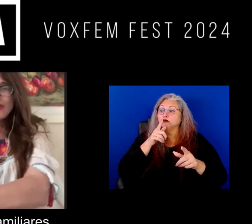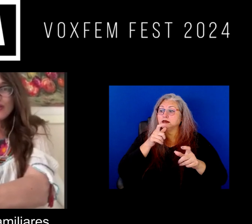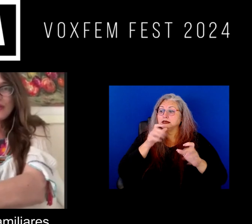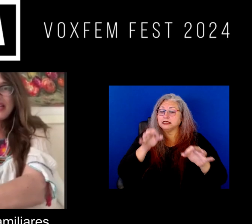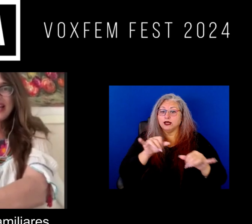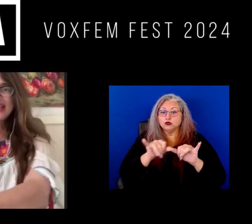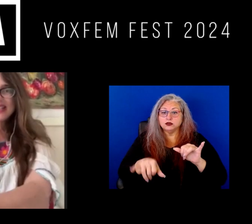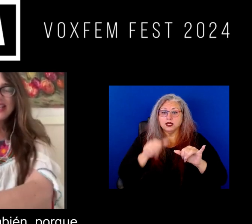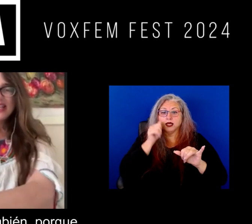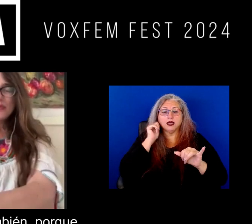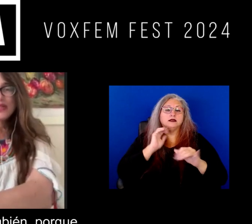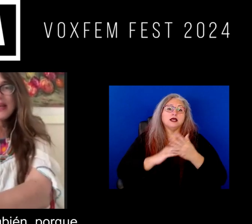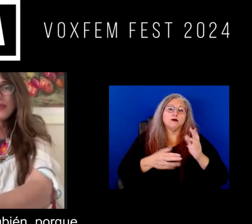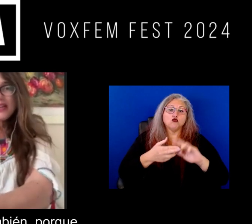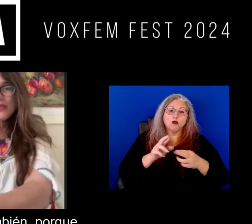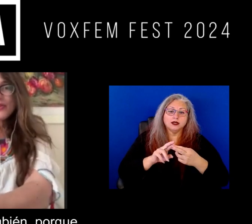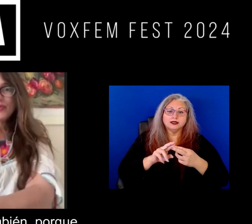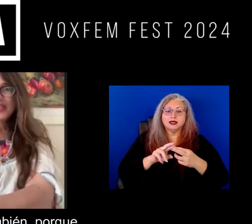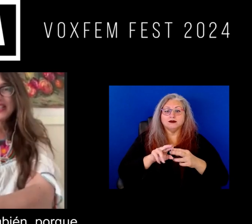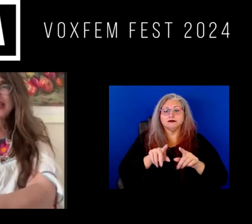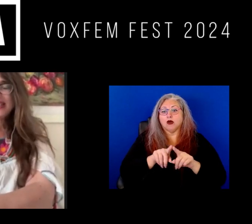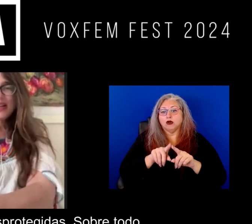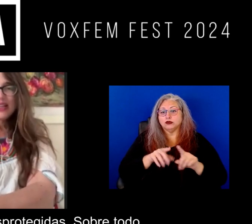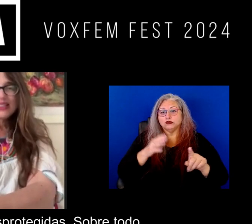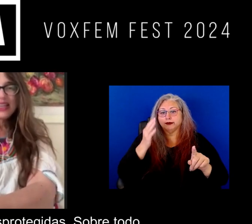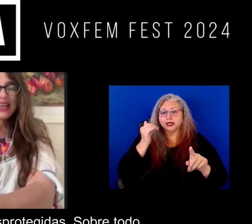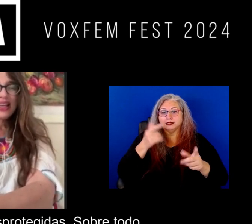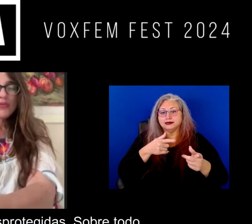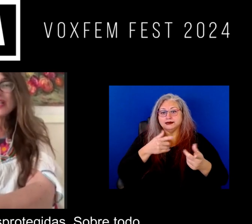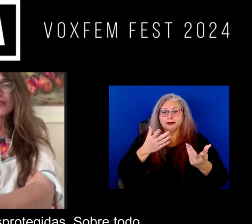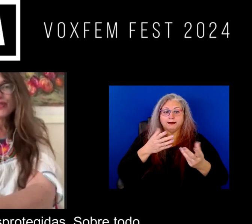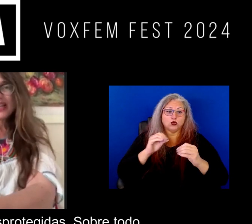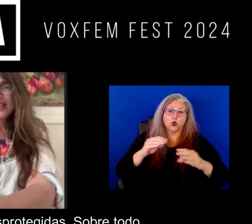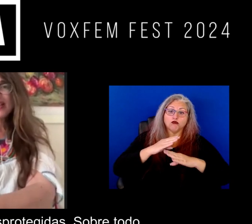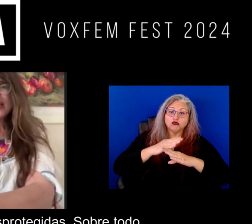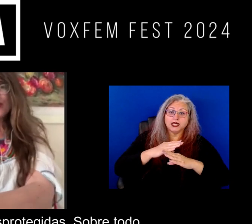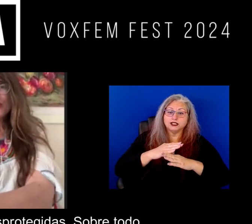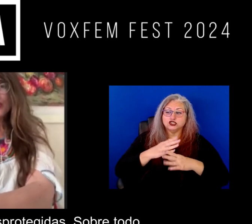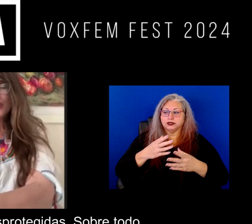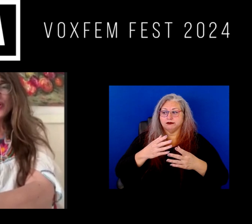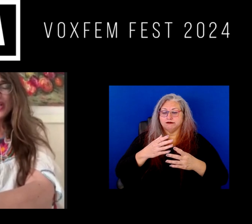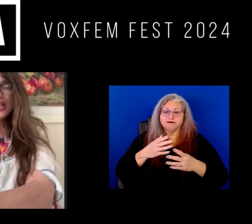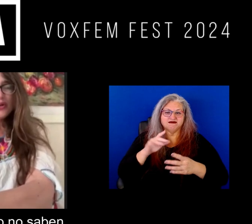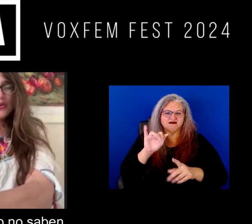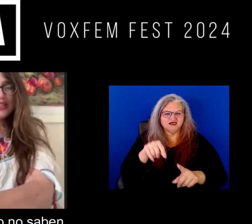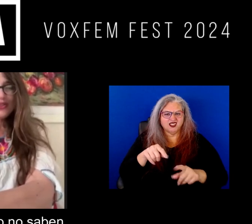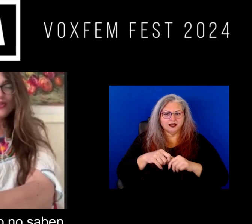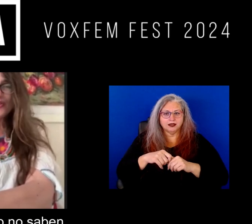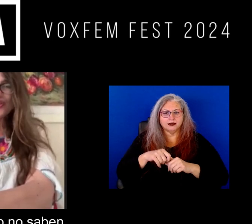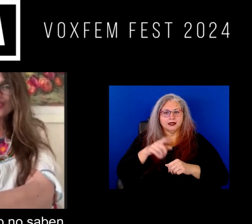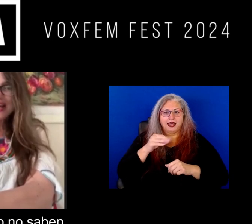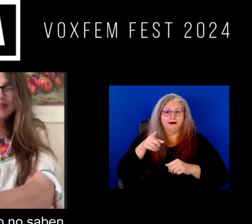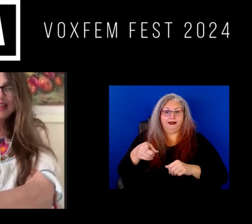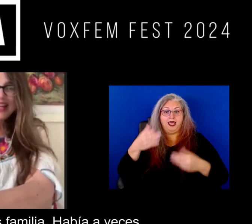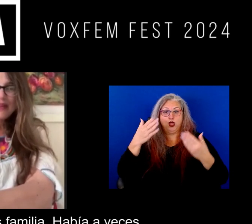quedan ¿no? de los familiares pues también ¿no? porque se quedan muy desprotegidas ¿no? sobre todo cuando